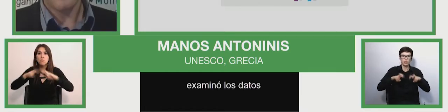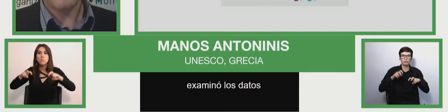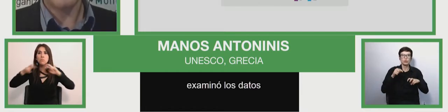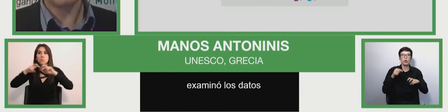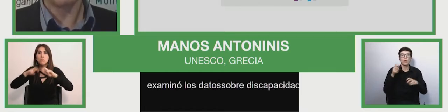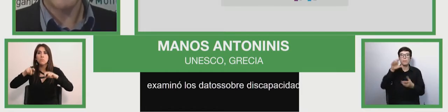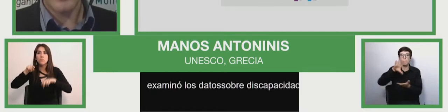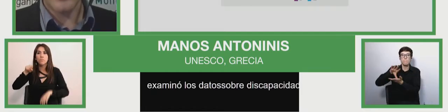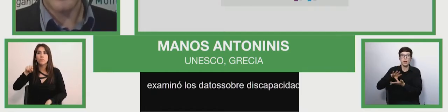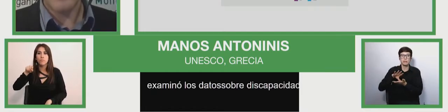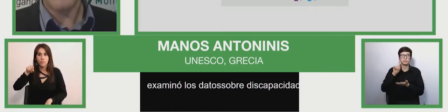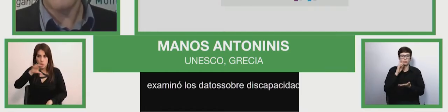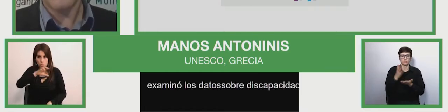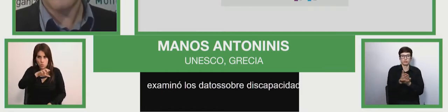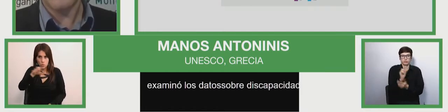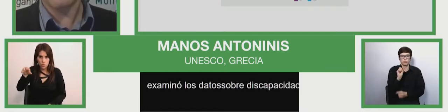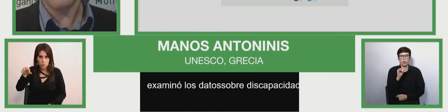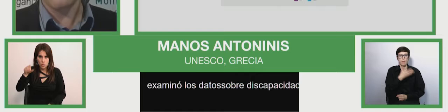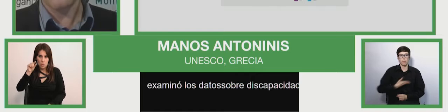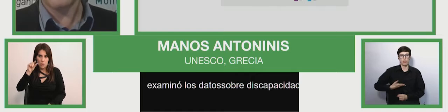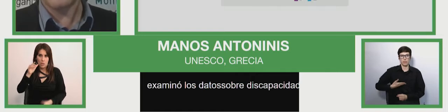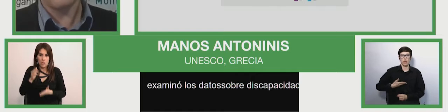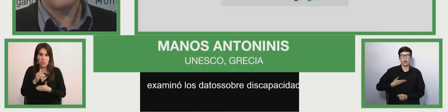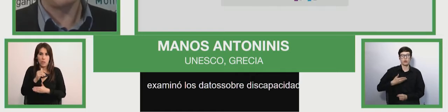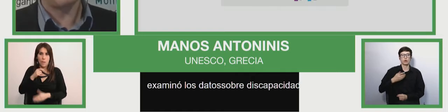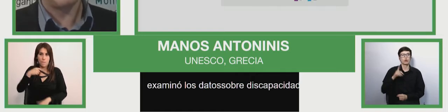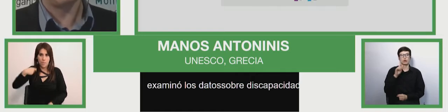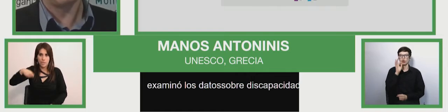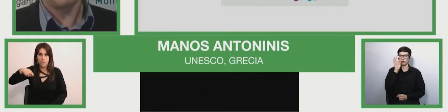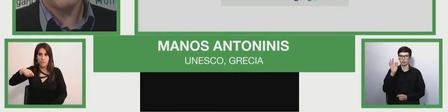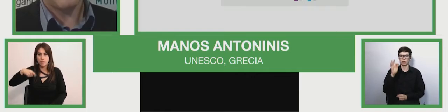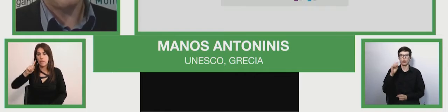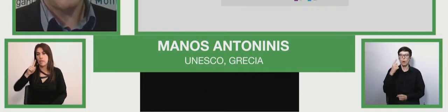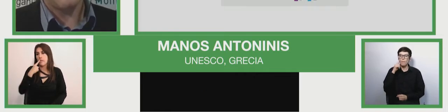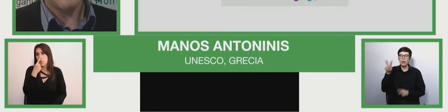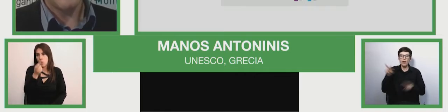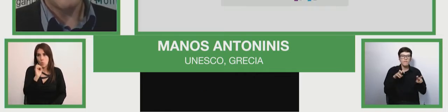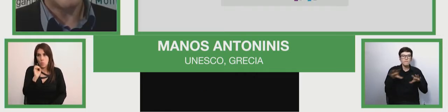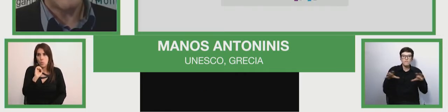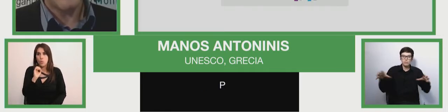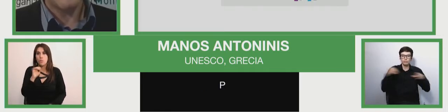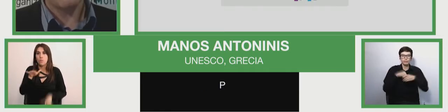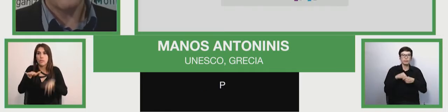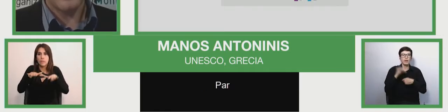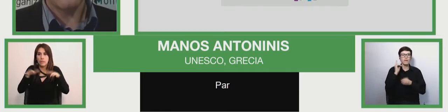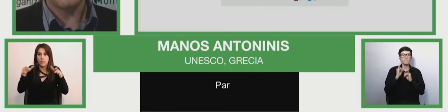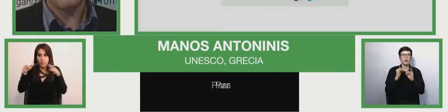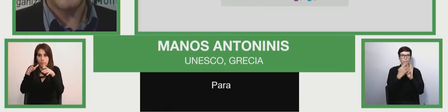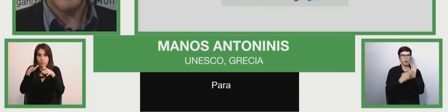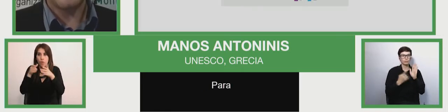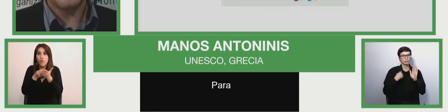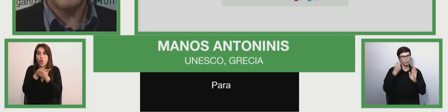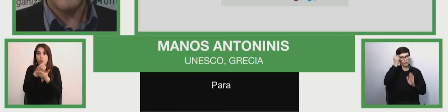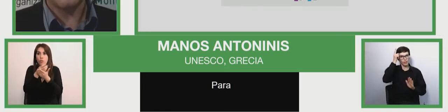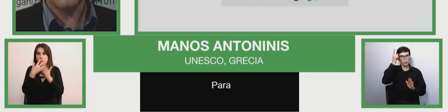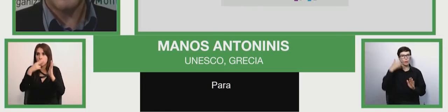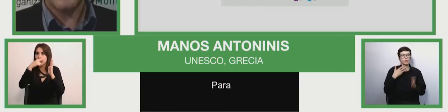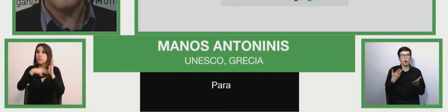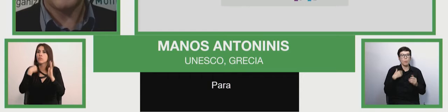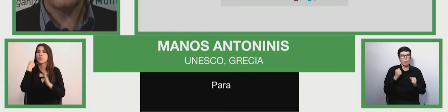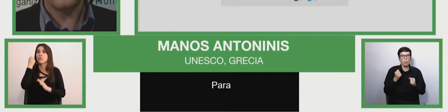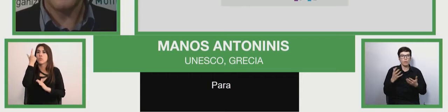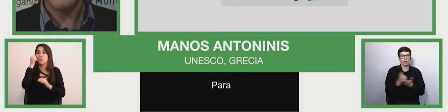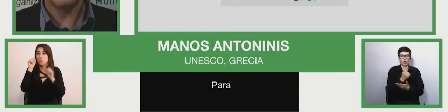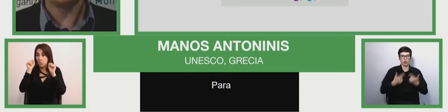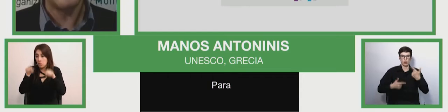para determinar en qué medida eran conformes al modelo social de la discapacidad y qué medidas podrían contribuir al seguimiento de la